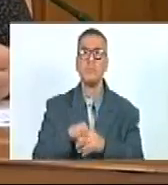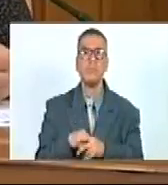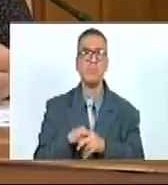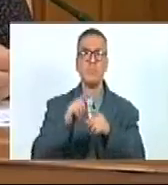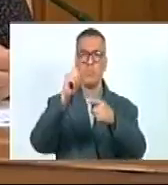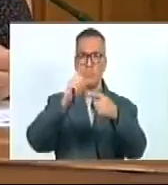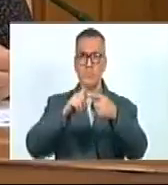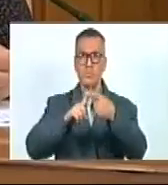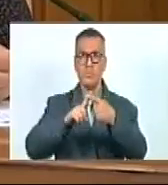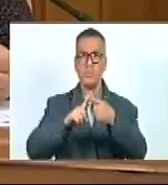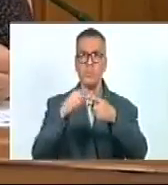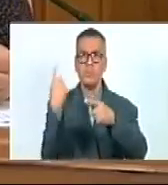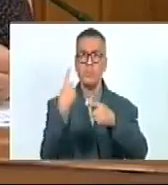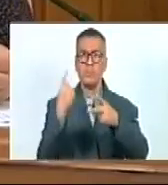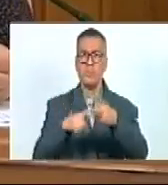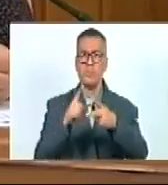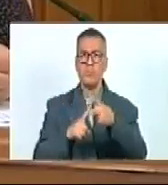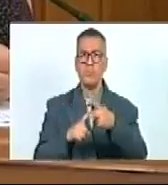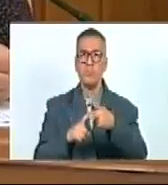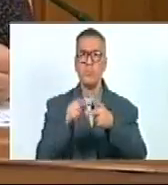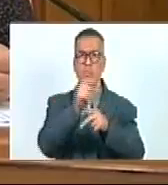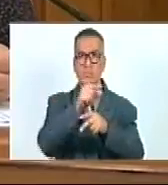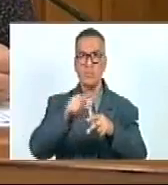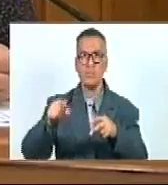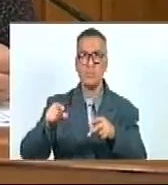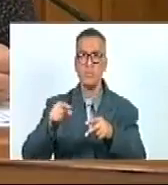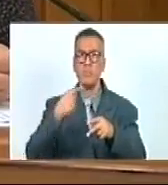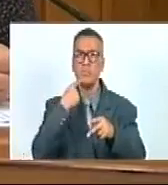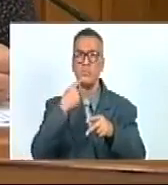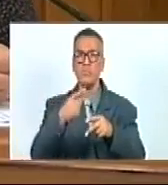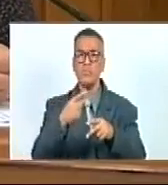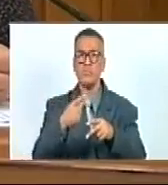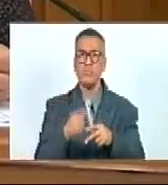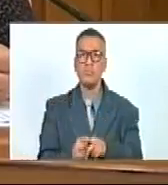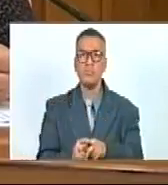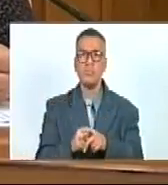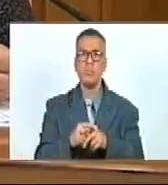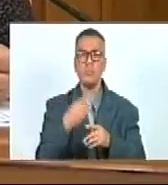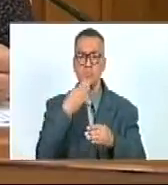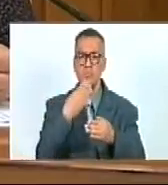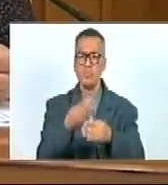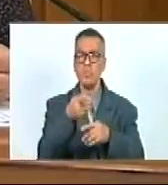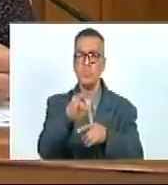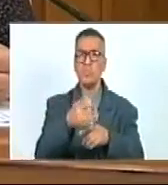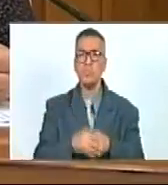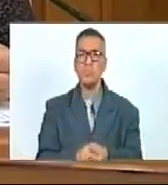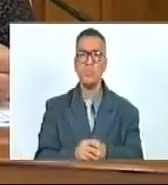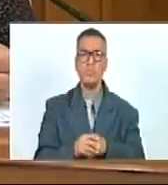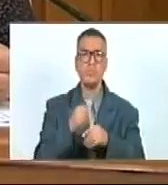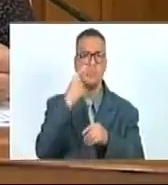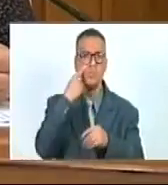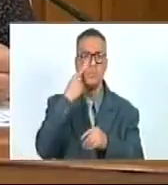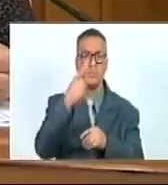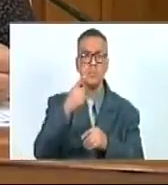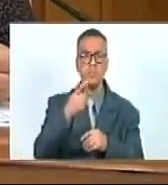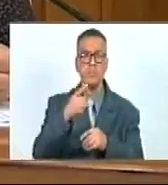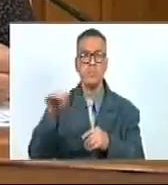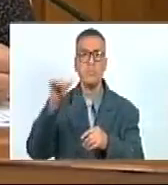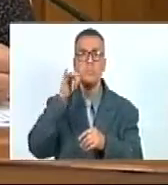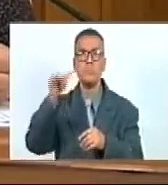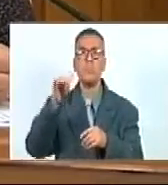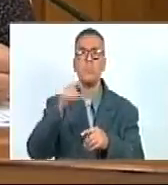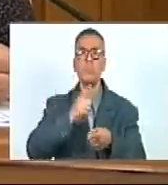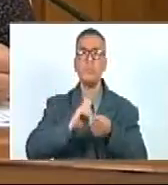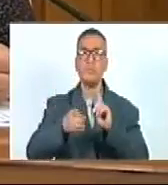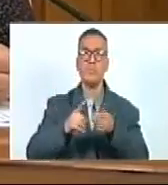1. Individual. Cuando la persona formula o dirige una solicitud, observación o denuncia sobre